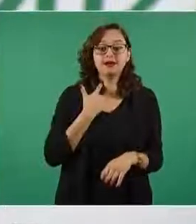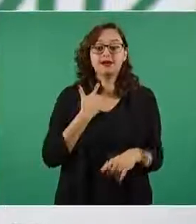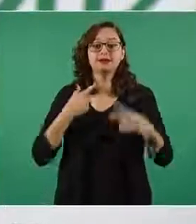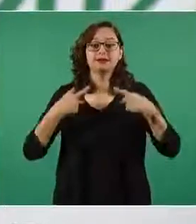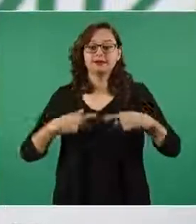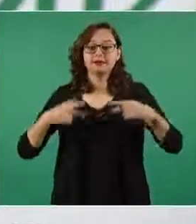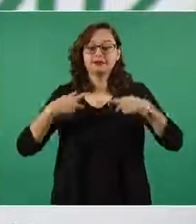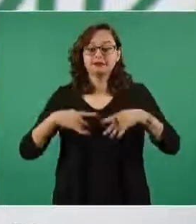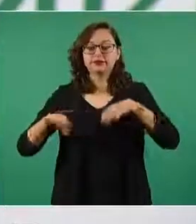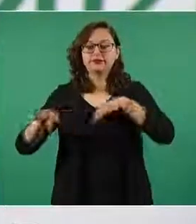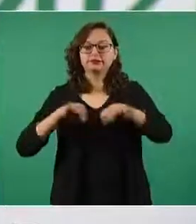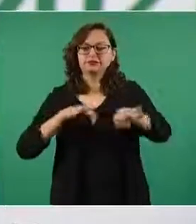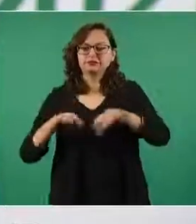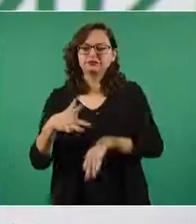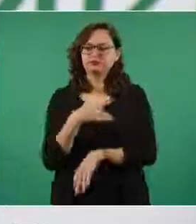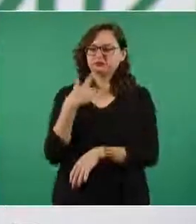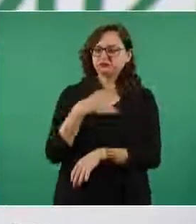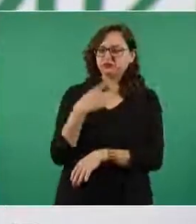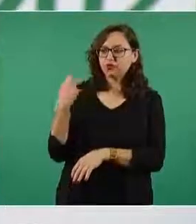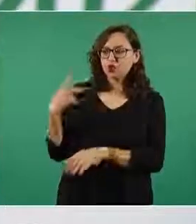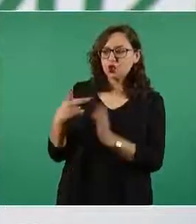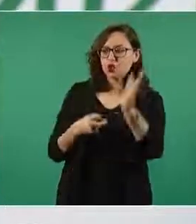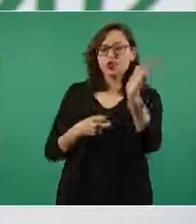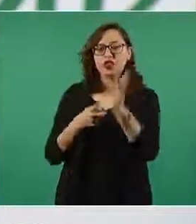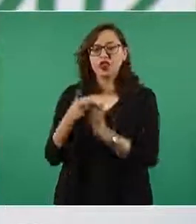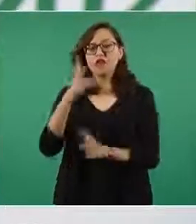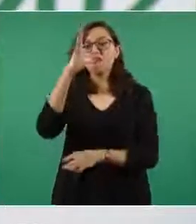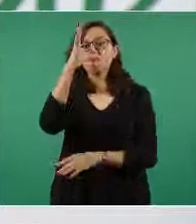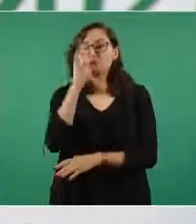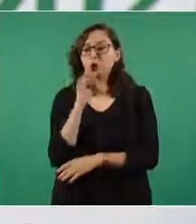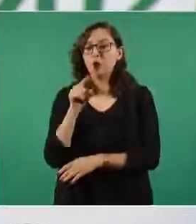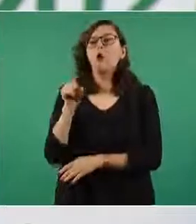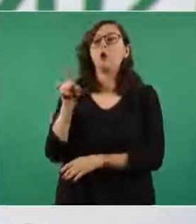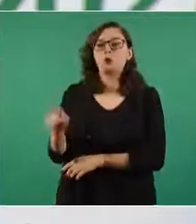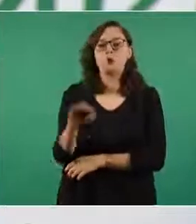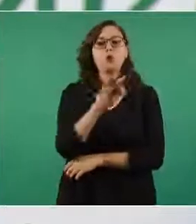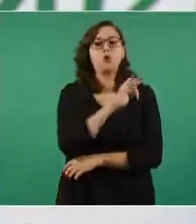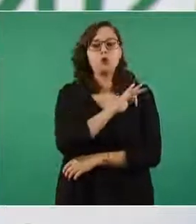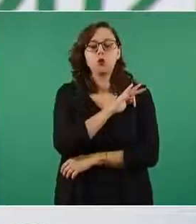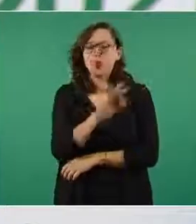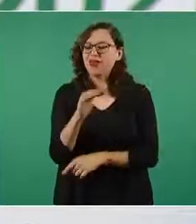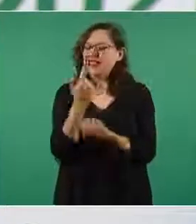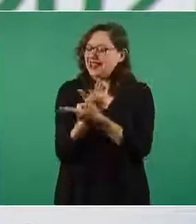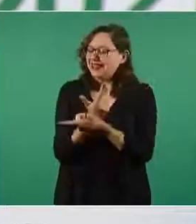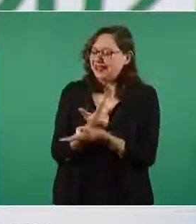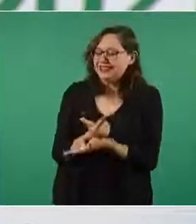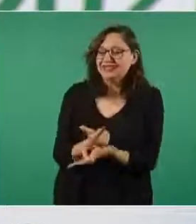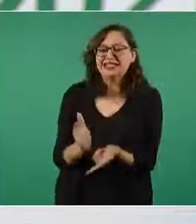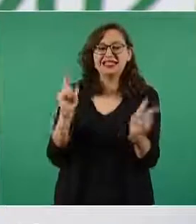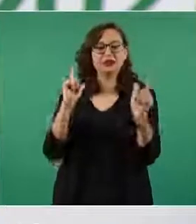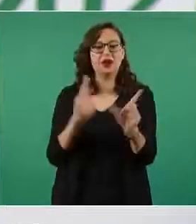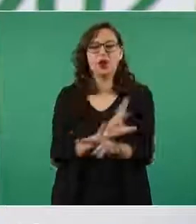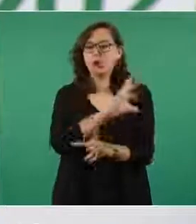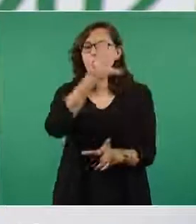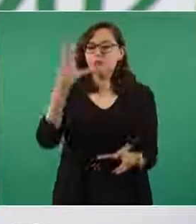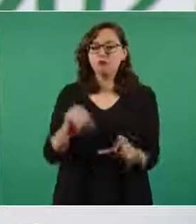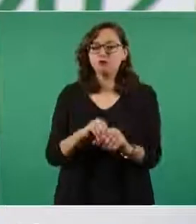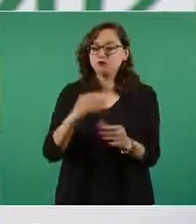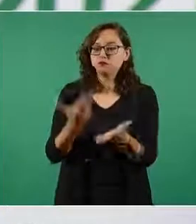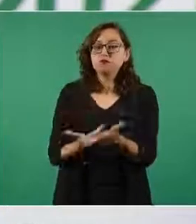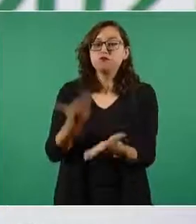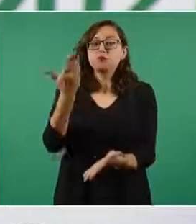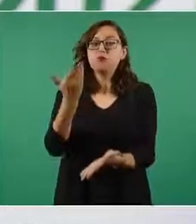que son vulnerados sus derechos laborales tiene expeditas todas las instancias legales para presentar las